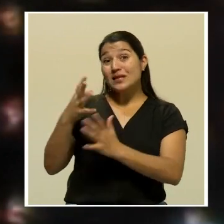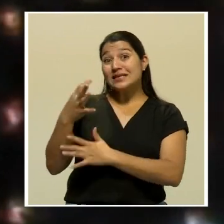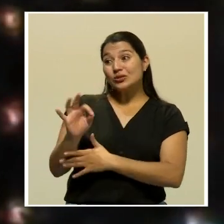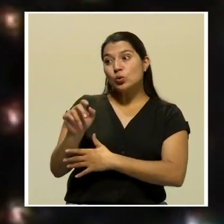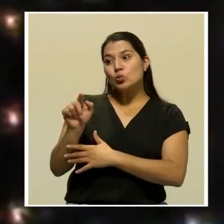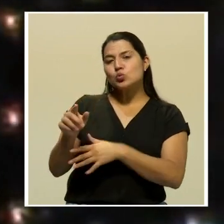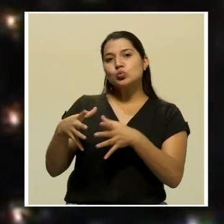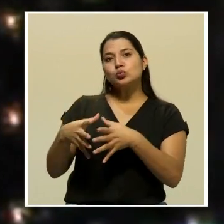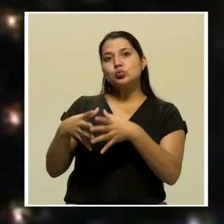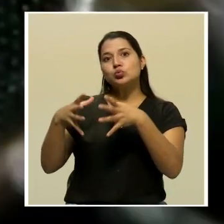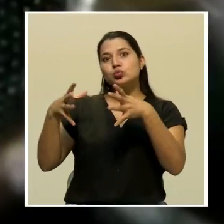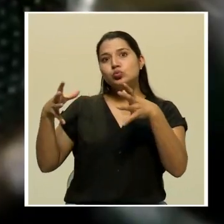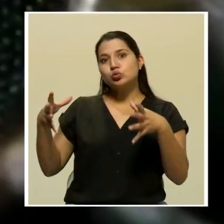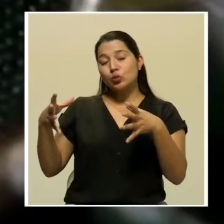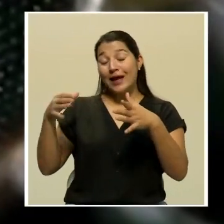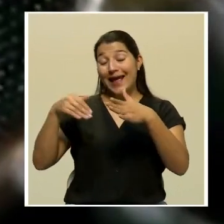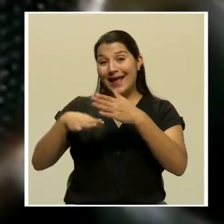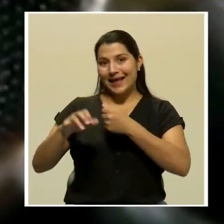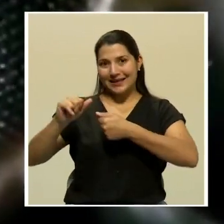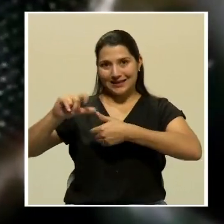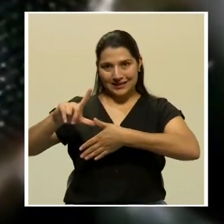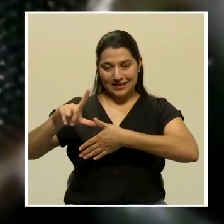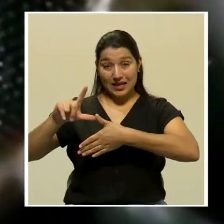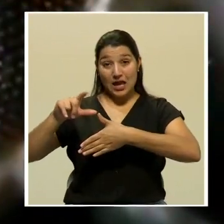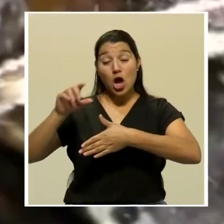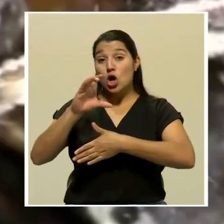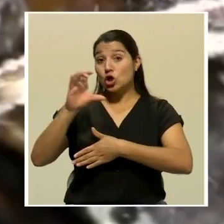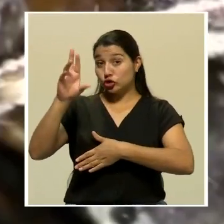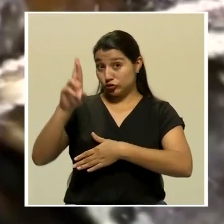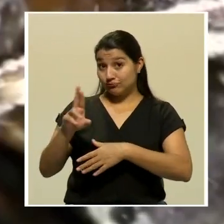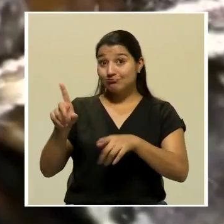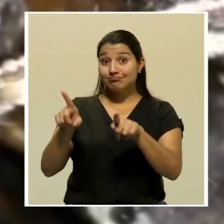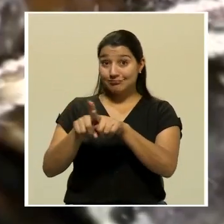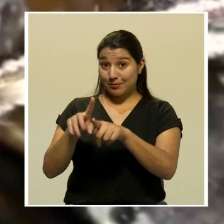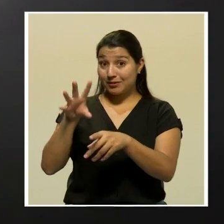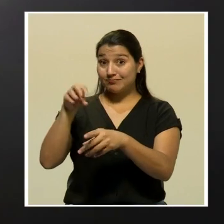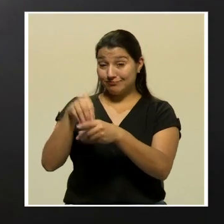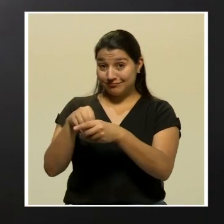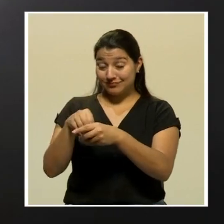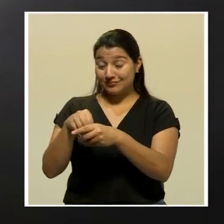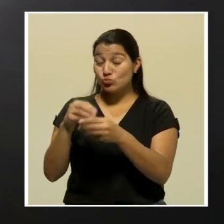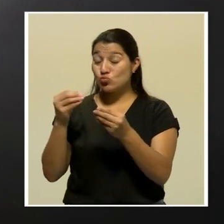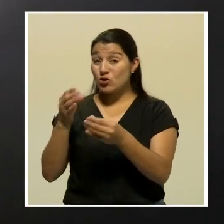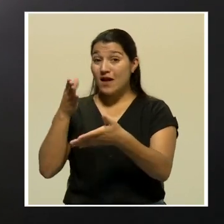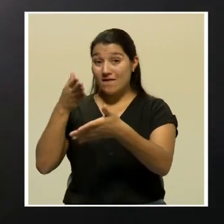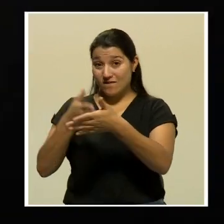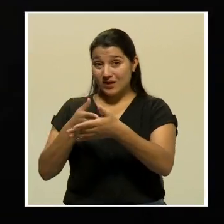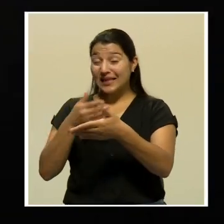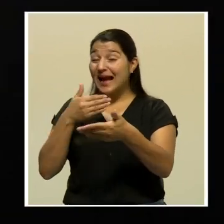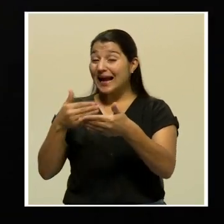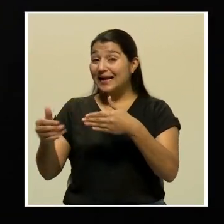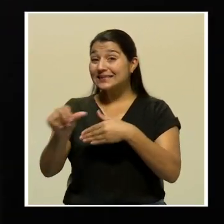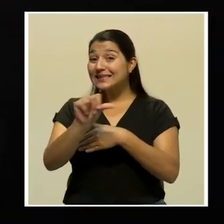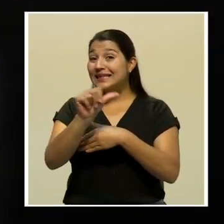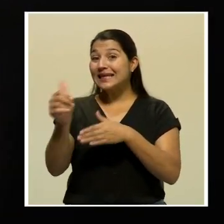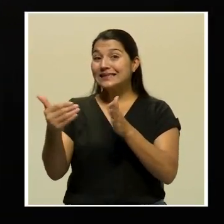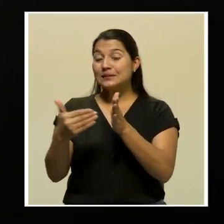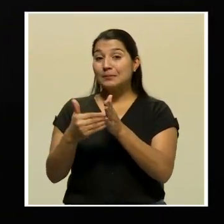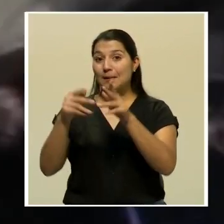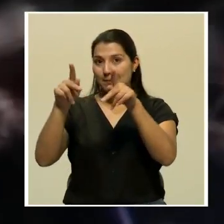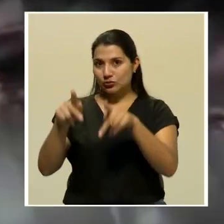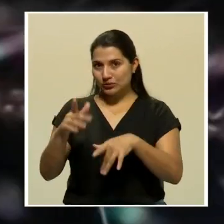importantes en toda Latinoamérica, donde Costa Rica no escapa de esta realidad y se reportaron casi 10.000 casos.